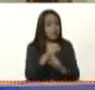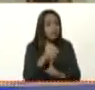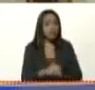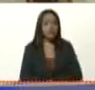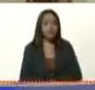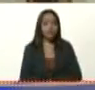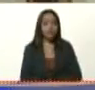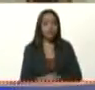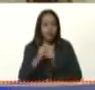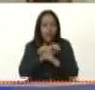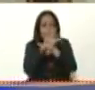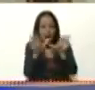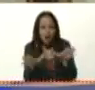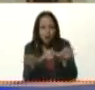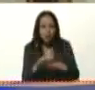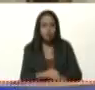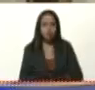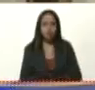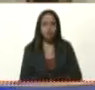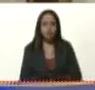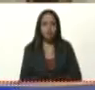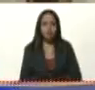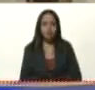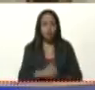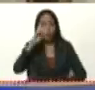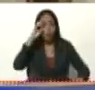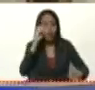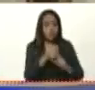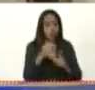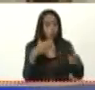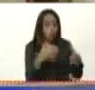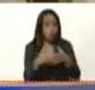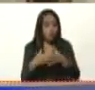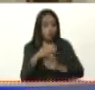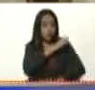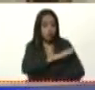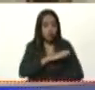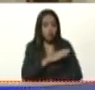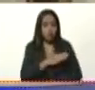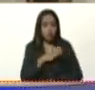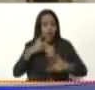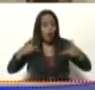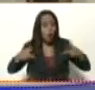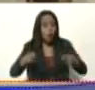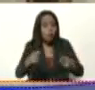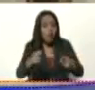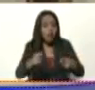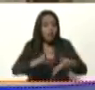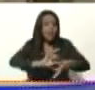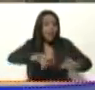Estamos claros en el objetivo. Comando Estratégico Operacional está claro. Cortar la cadena